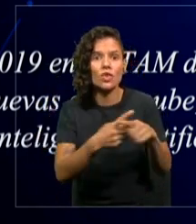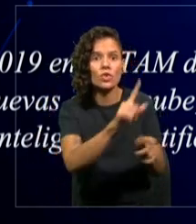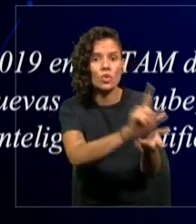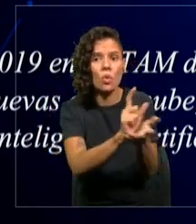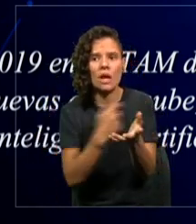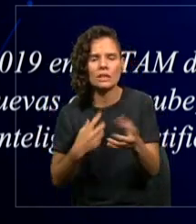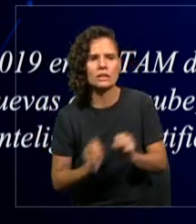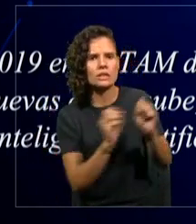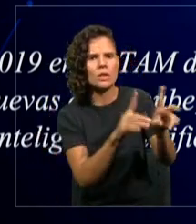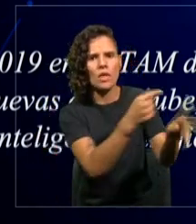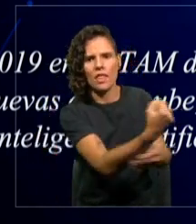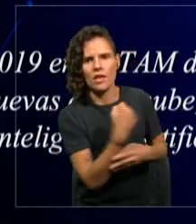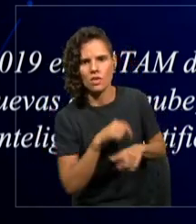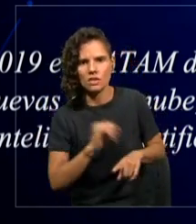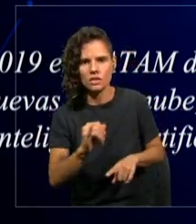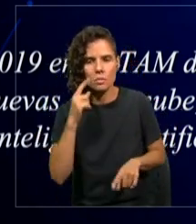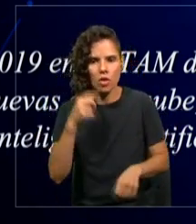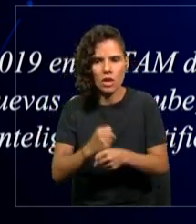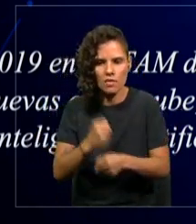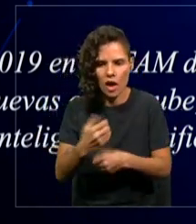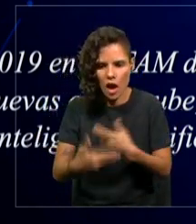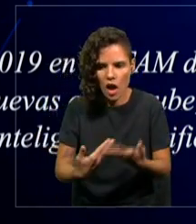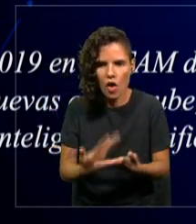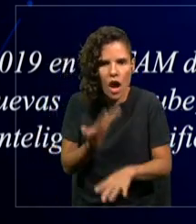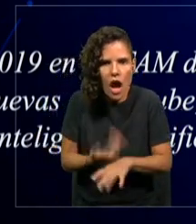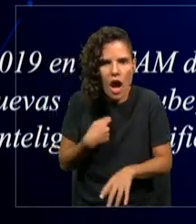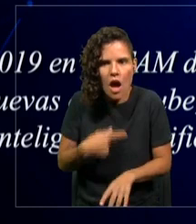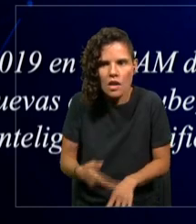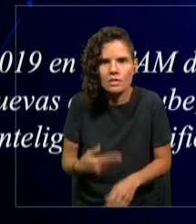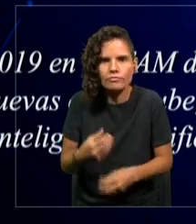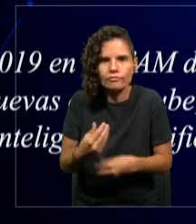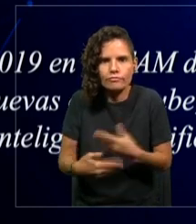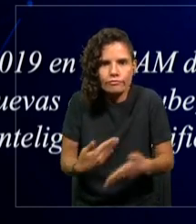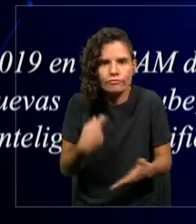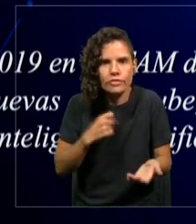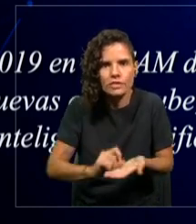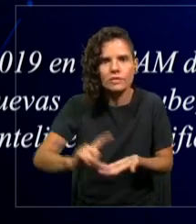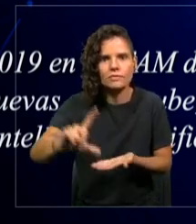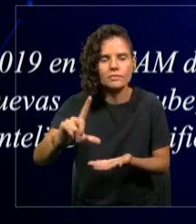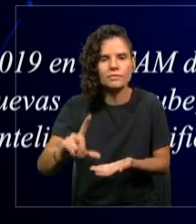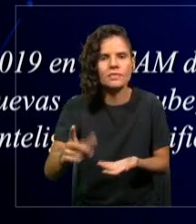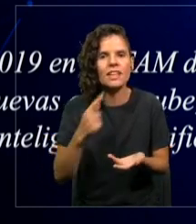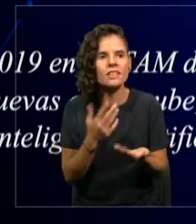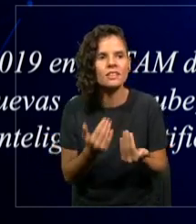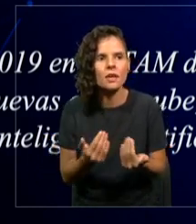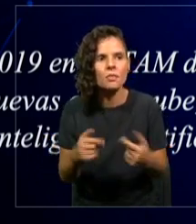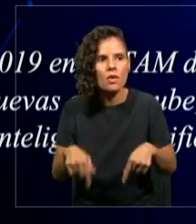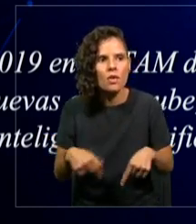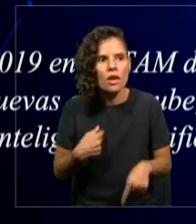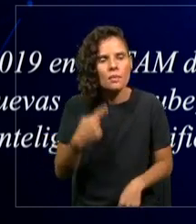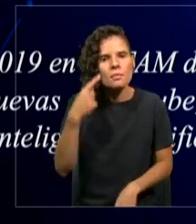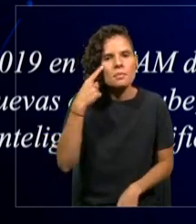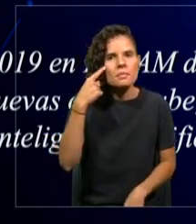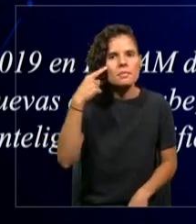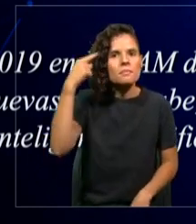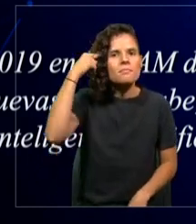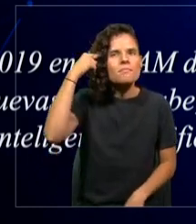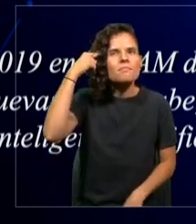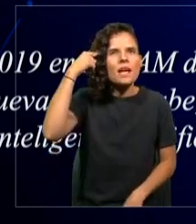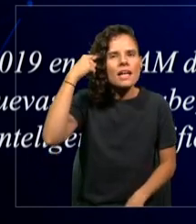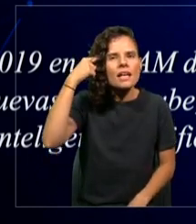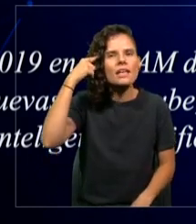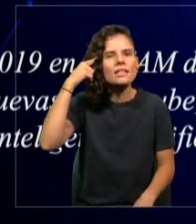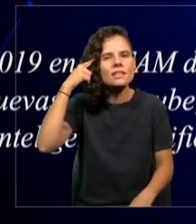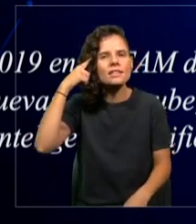trabajos están allí y van a seguir evolucionando. Lo que necesitamos es pensar de una manera distinta de